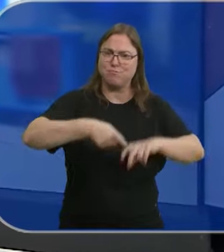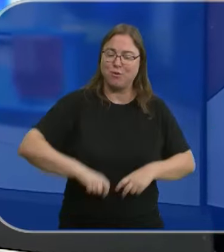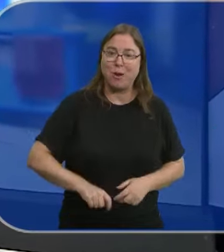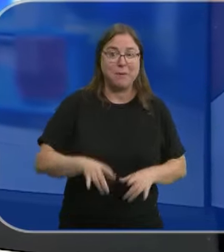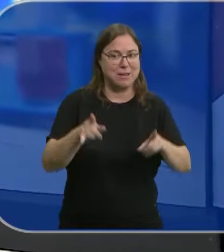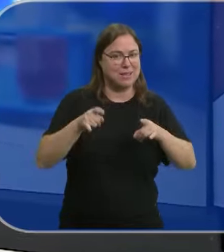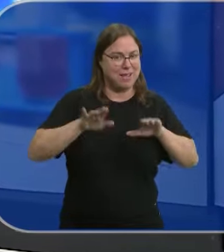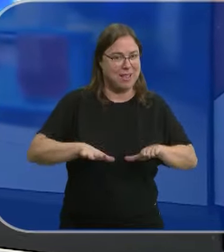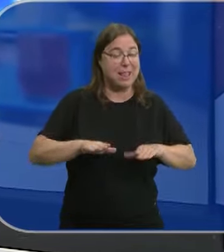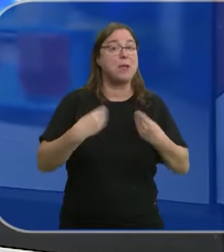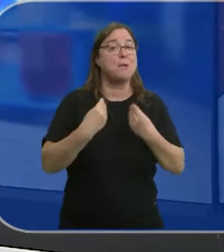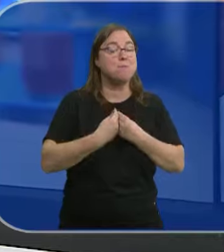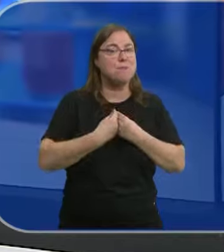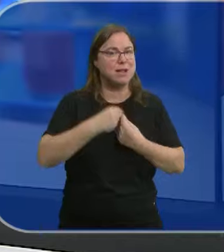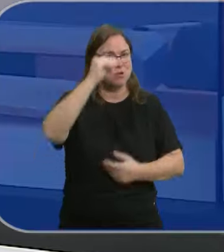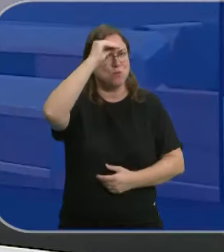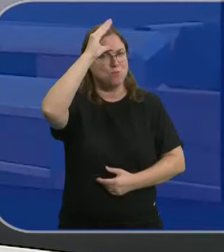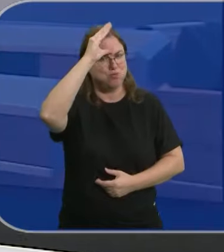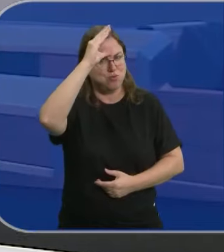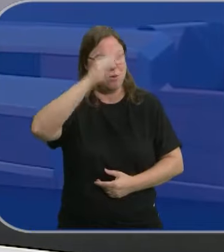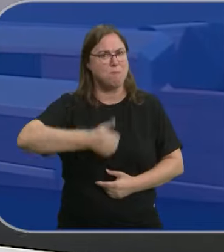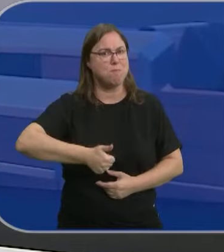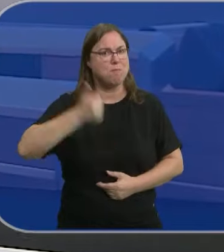retenerlos junto a los alumnos más brillantes. Rubén.